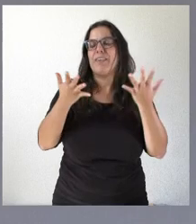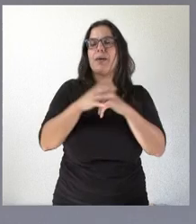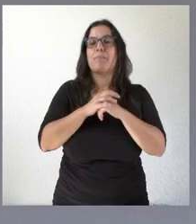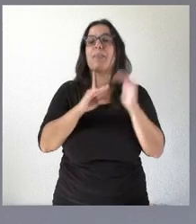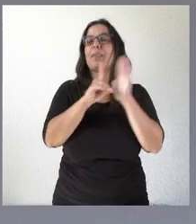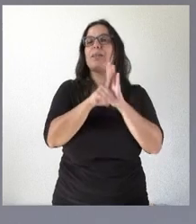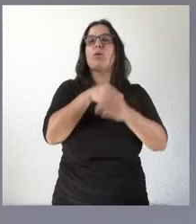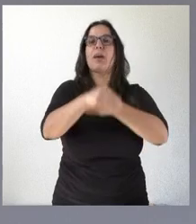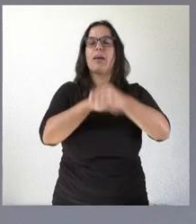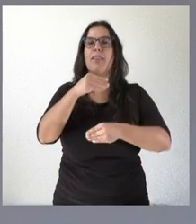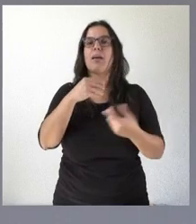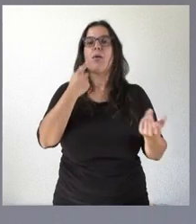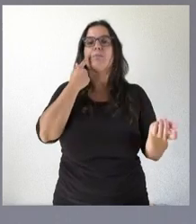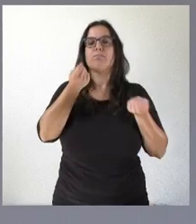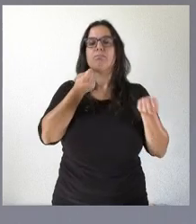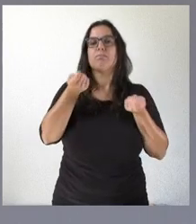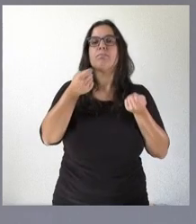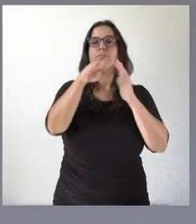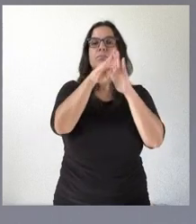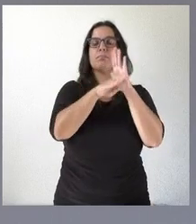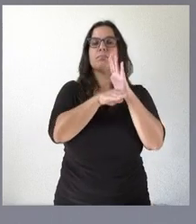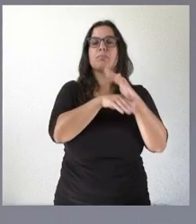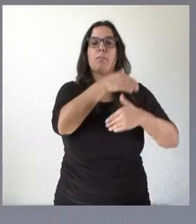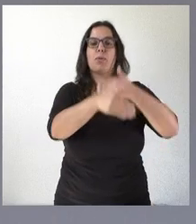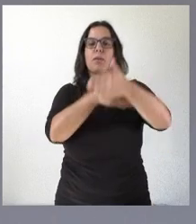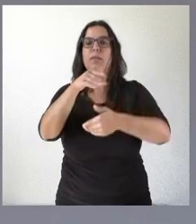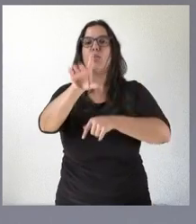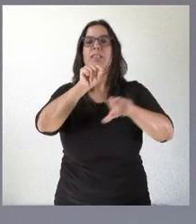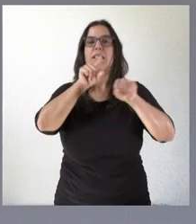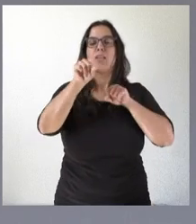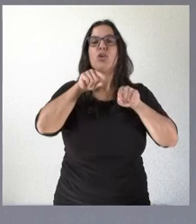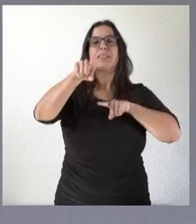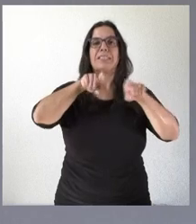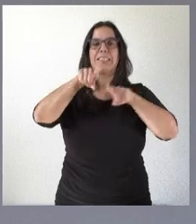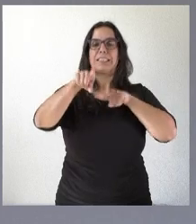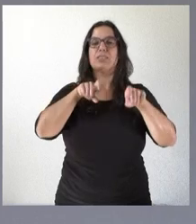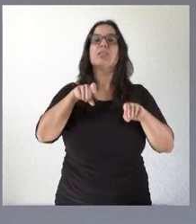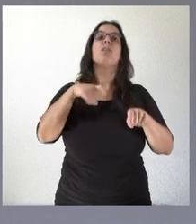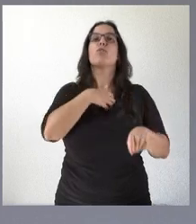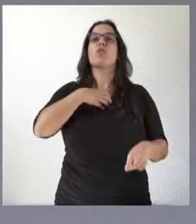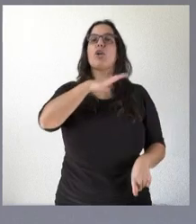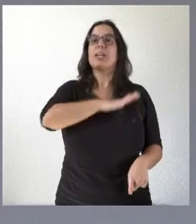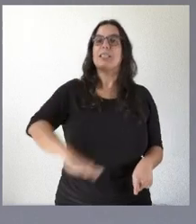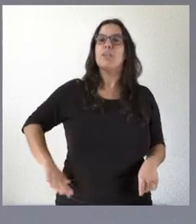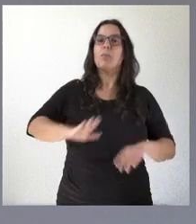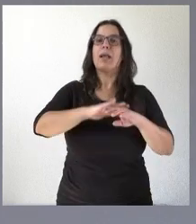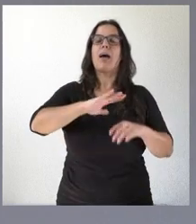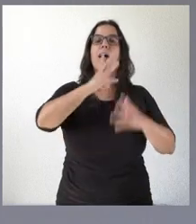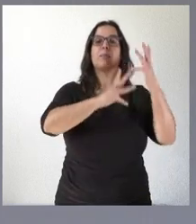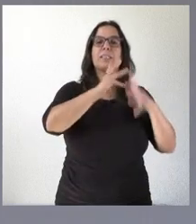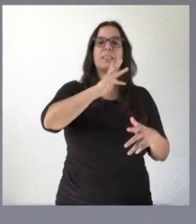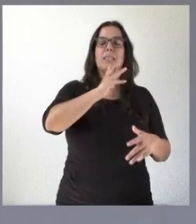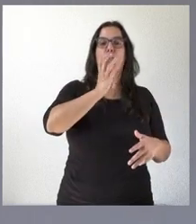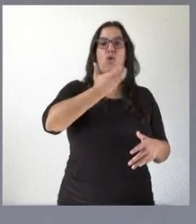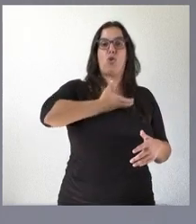regulan los procedimientos de selección y nombramiento de funcionarios interinos de Administración local con habilitación nacional y se